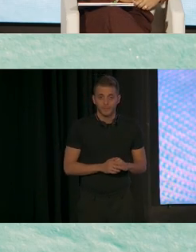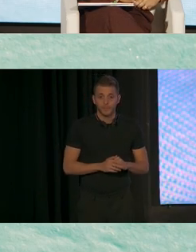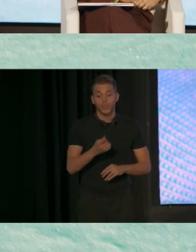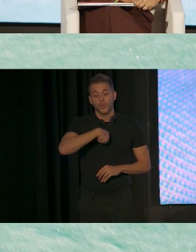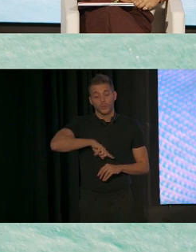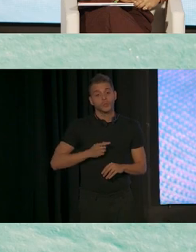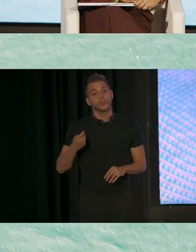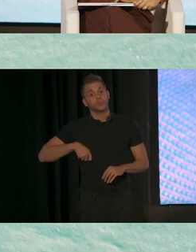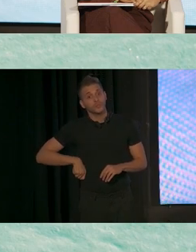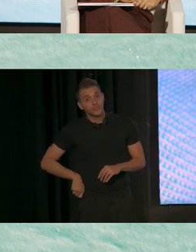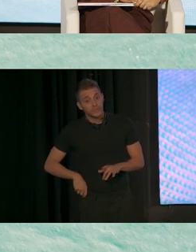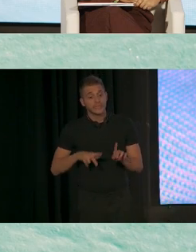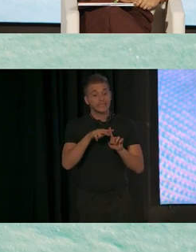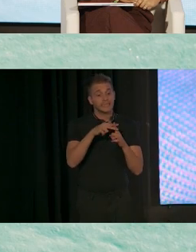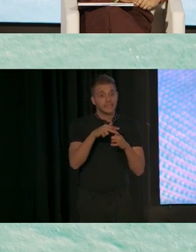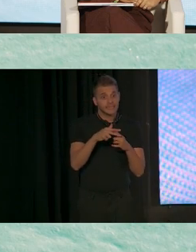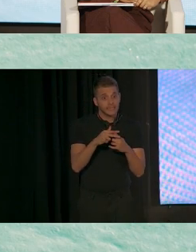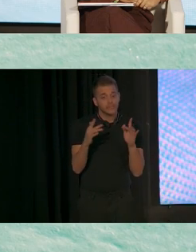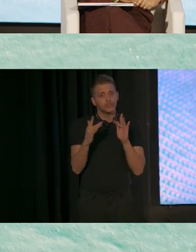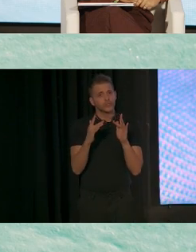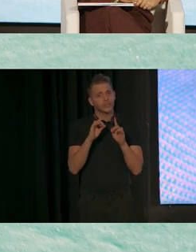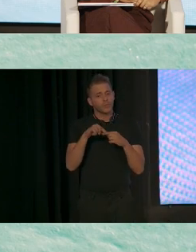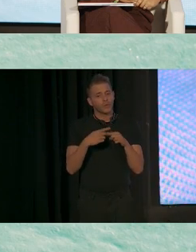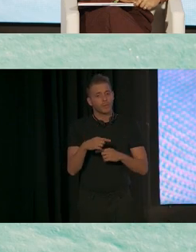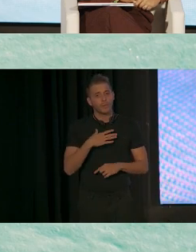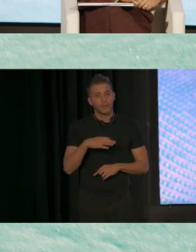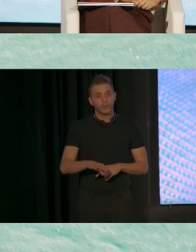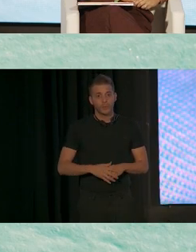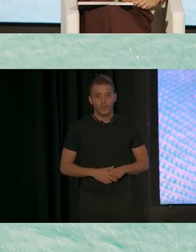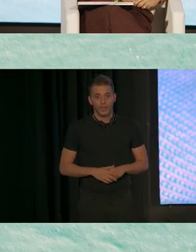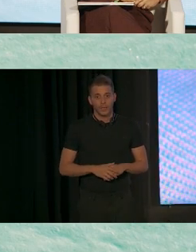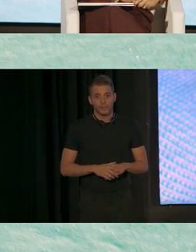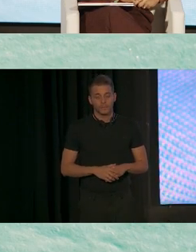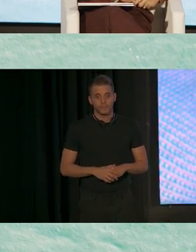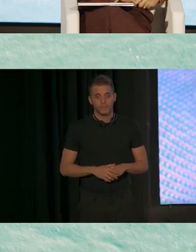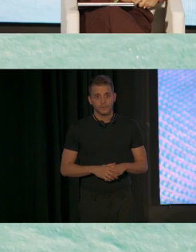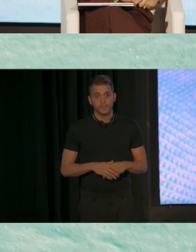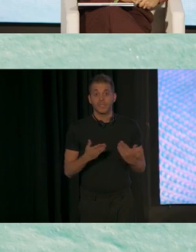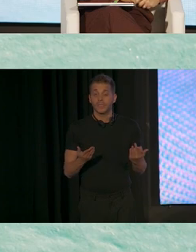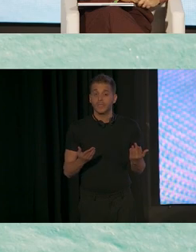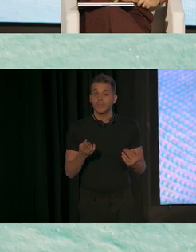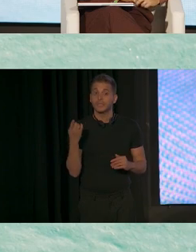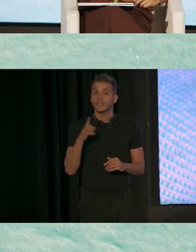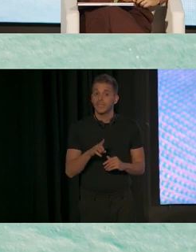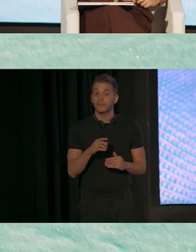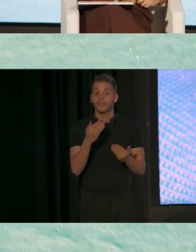talleres con las familias y con quienes ellos trabajan. Y gracias a nuestras